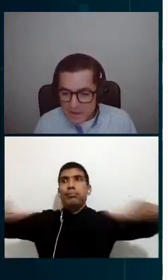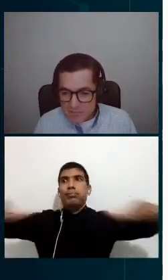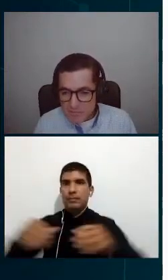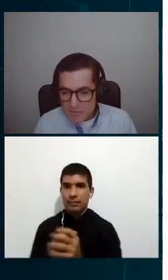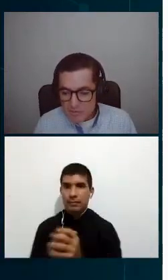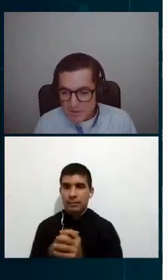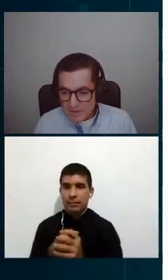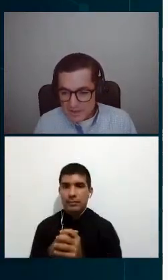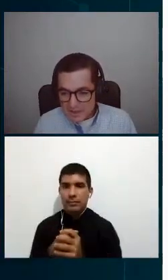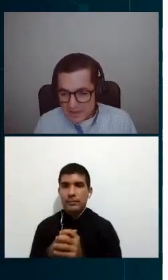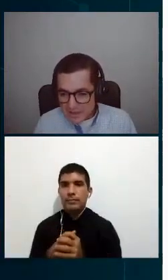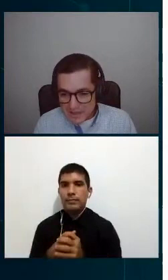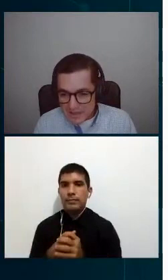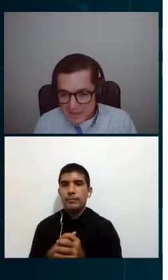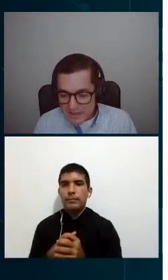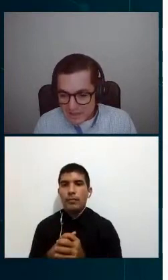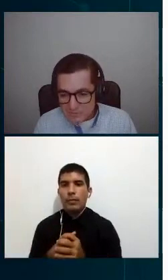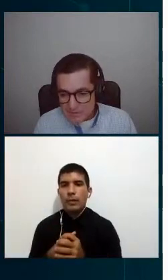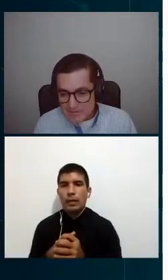formó un equipo